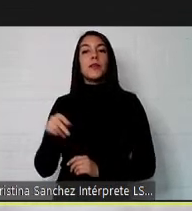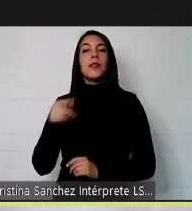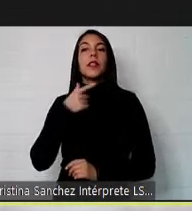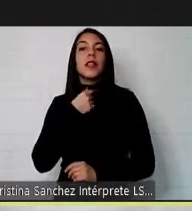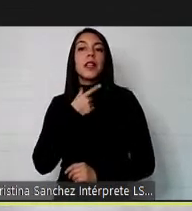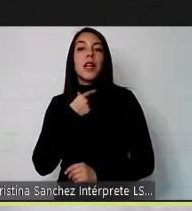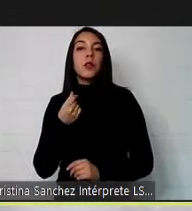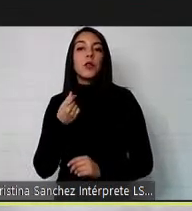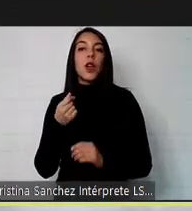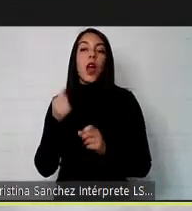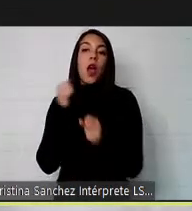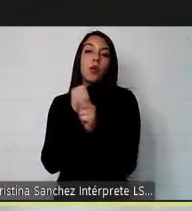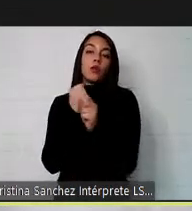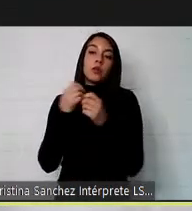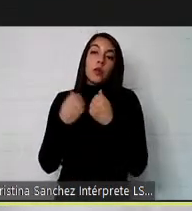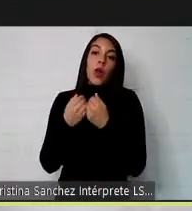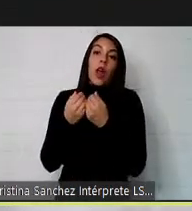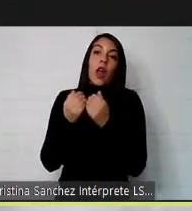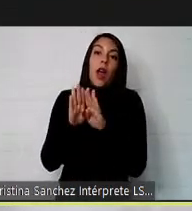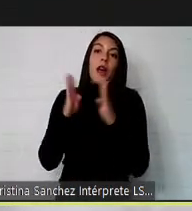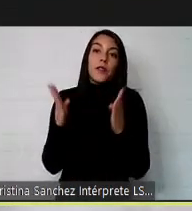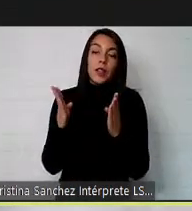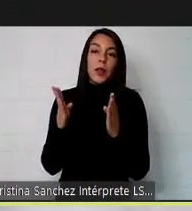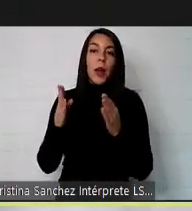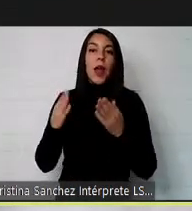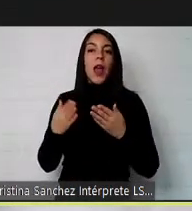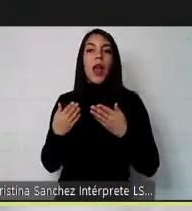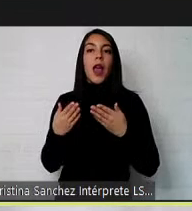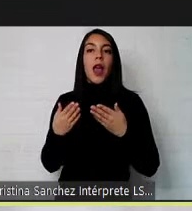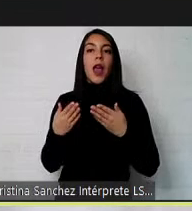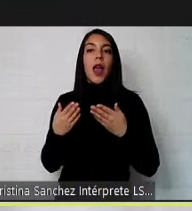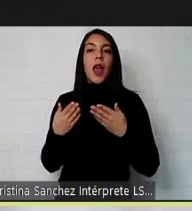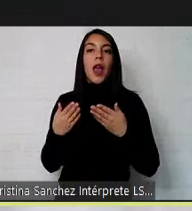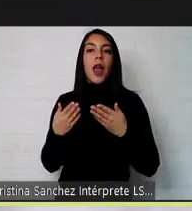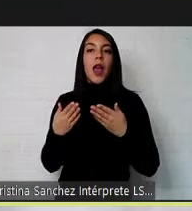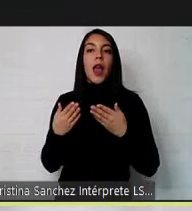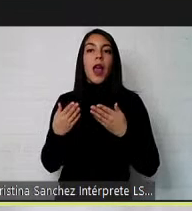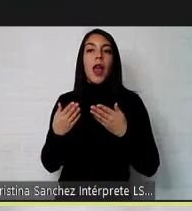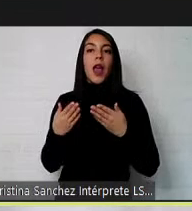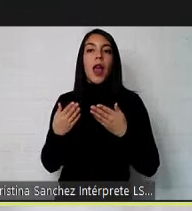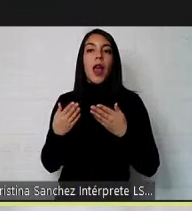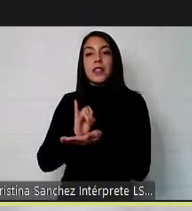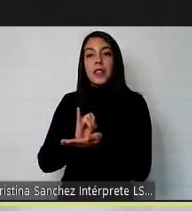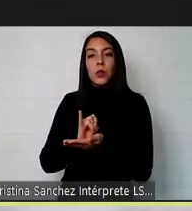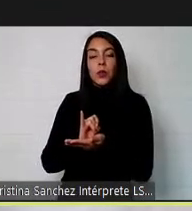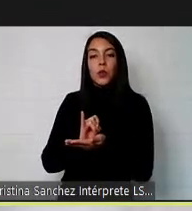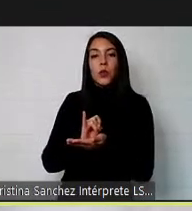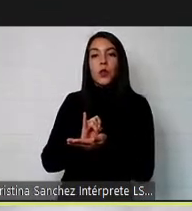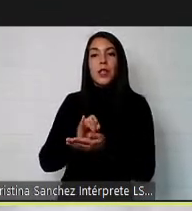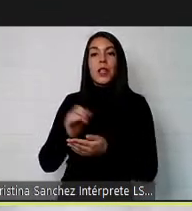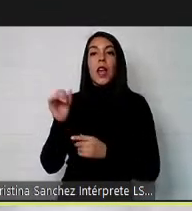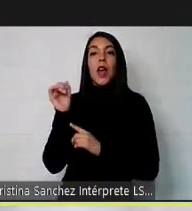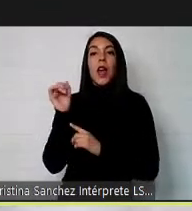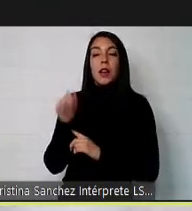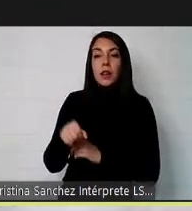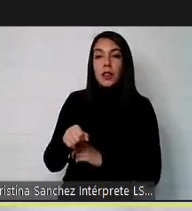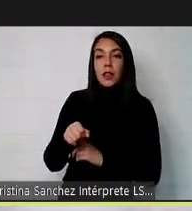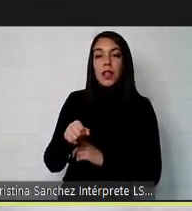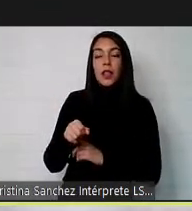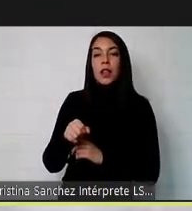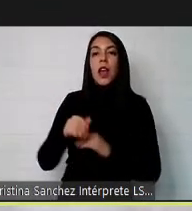queremos abrir puestos de trabajo es que se pueden donar a instituciones acreditadas que trabajen en pro de la inclusión laboral